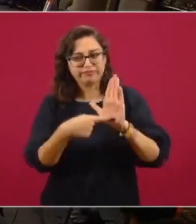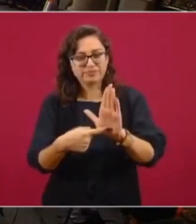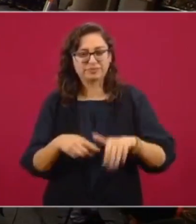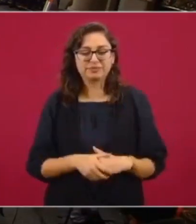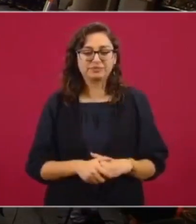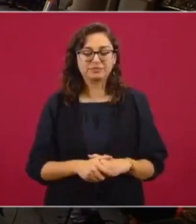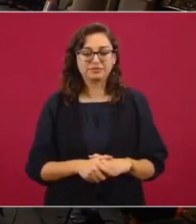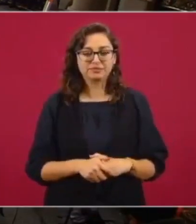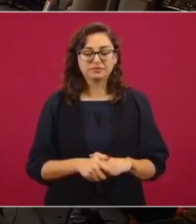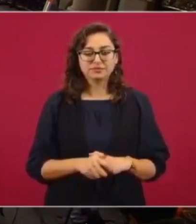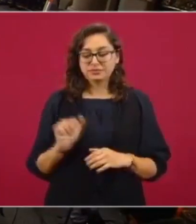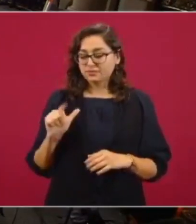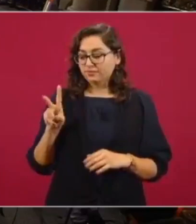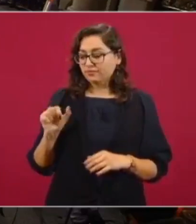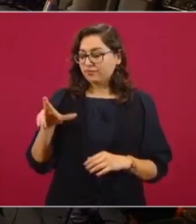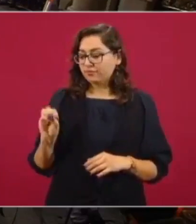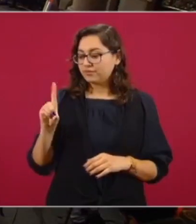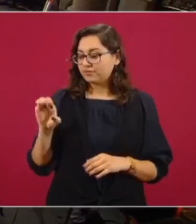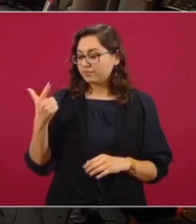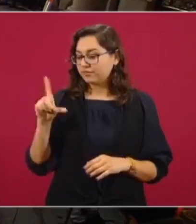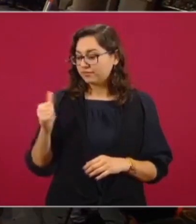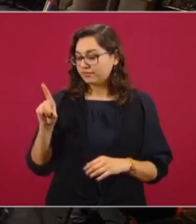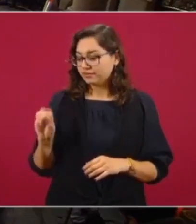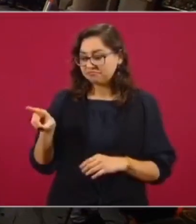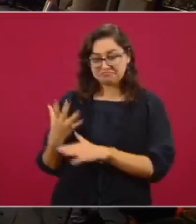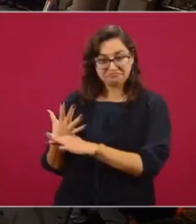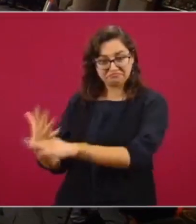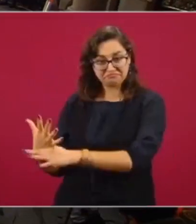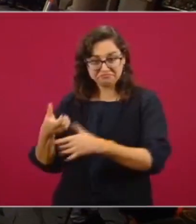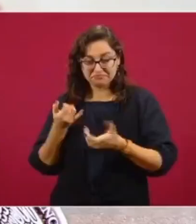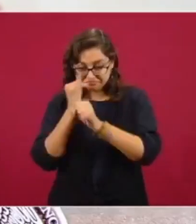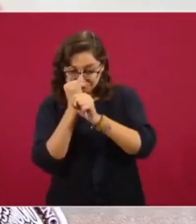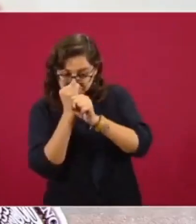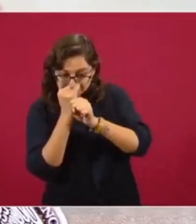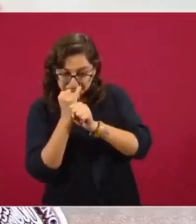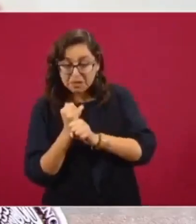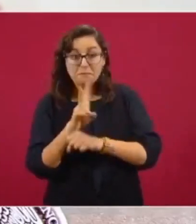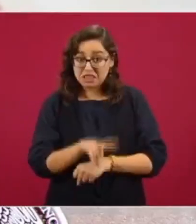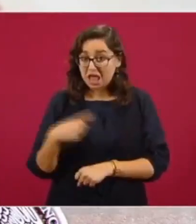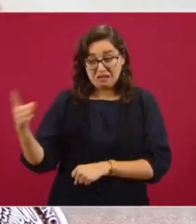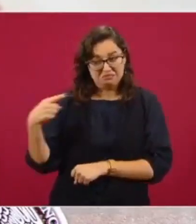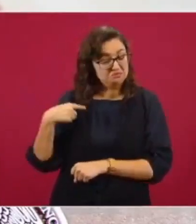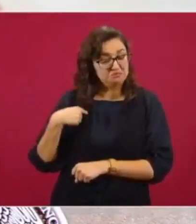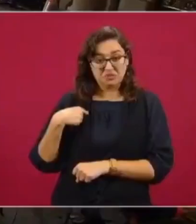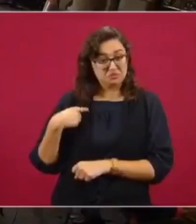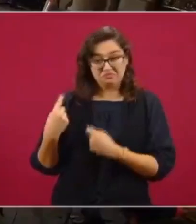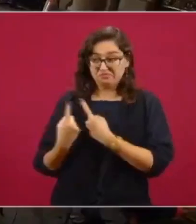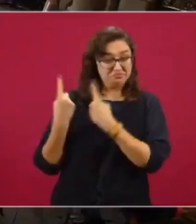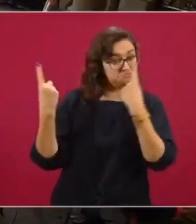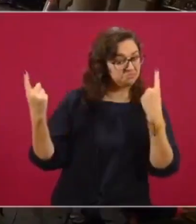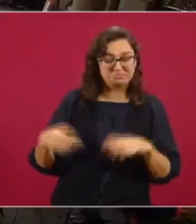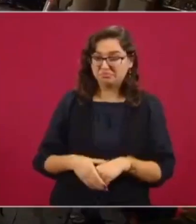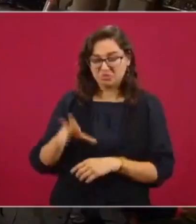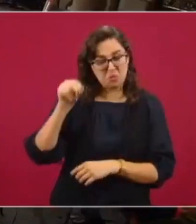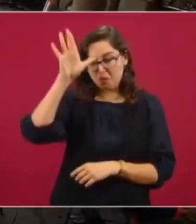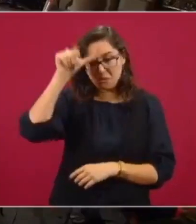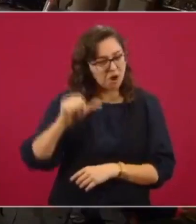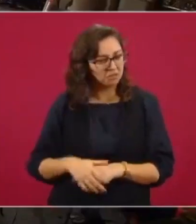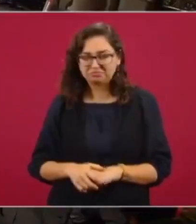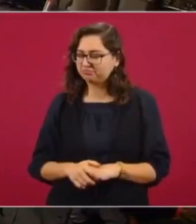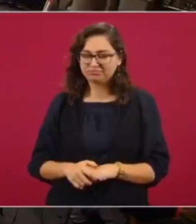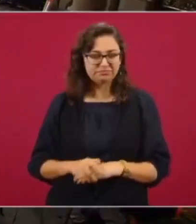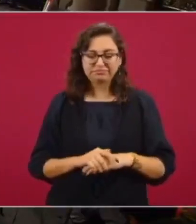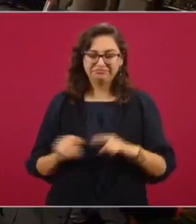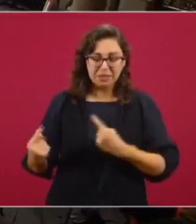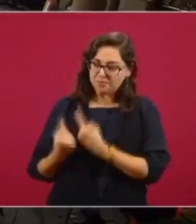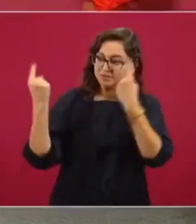En particular a Álvaro Delgado, que no coincidimos con él en varios temas,